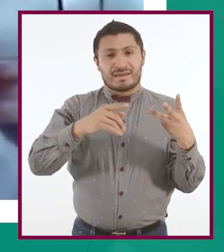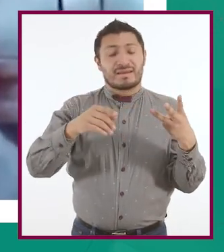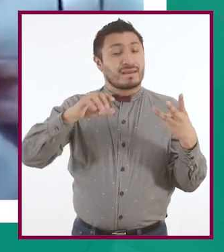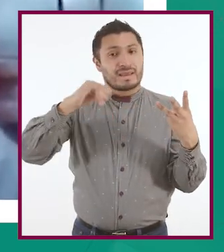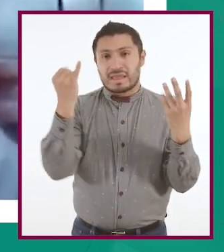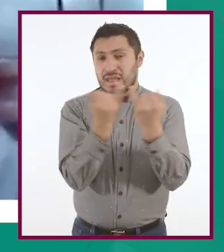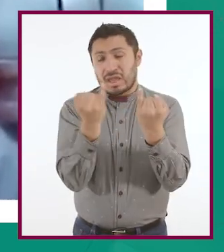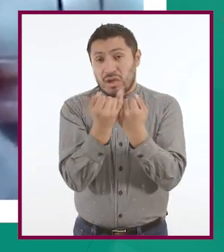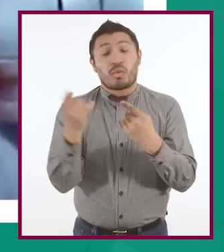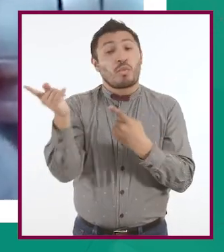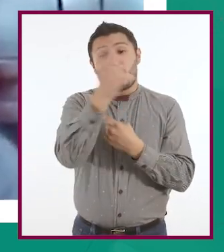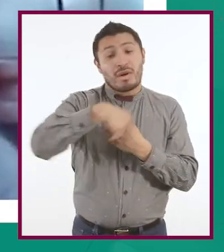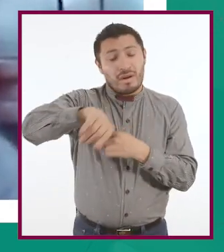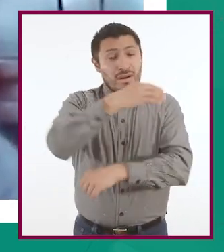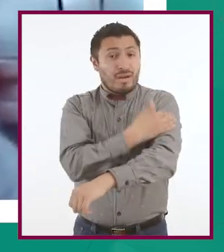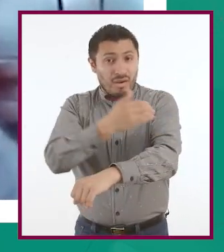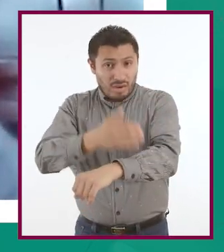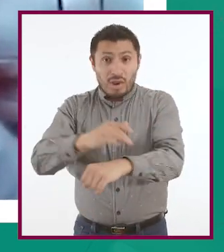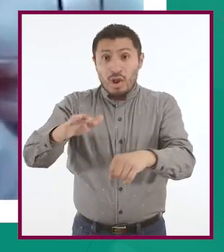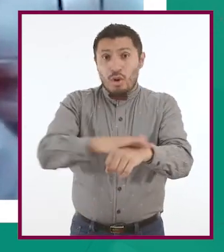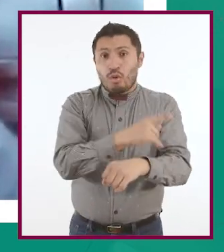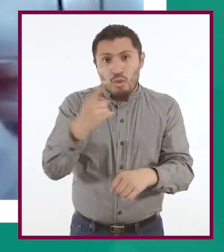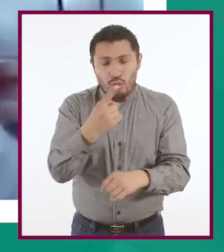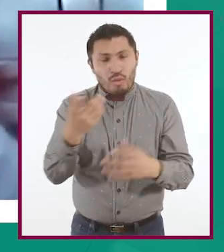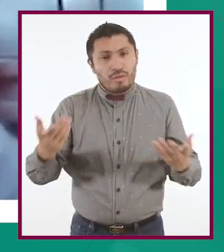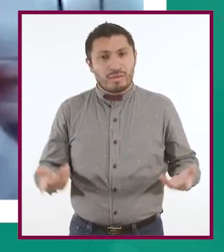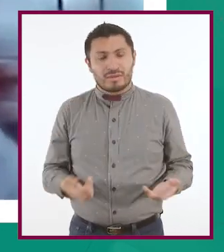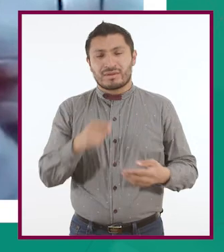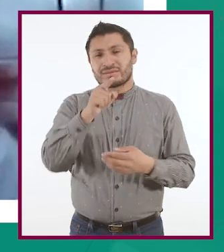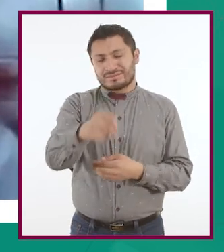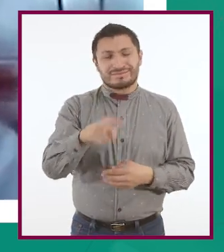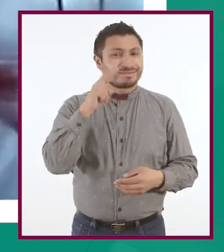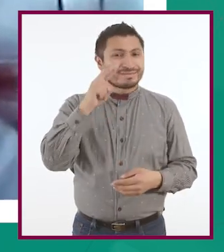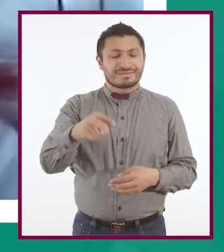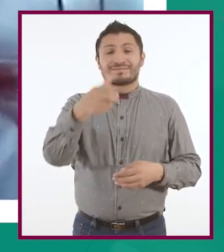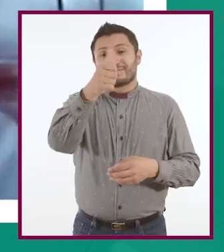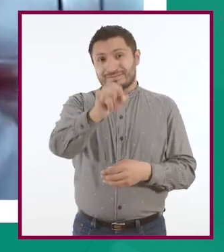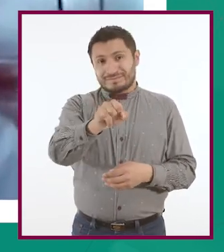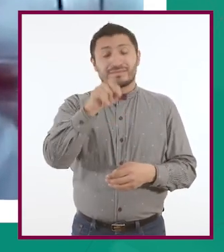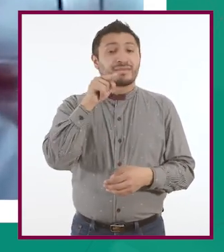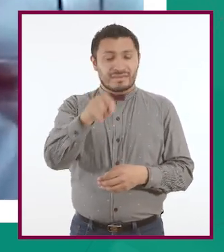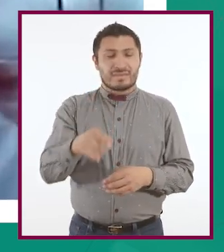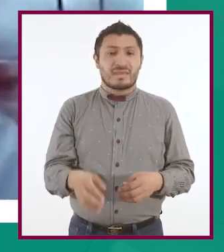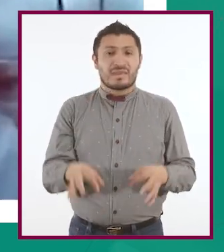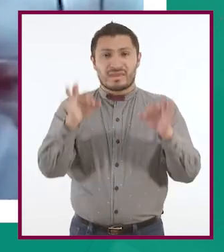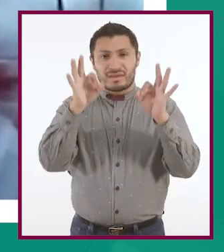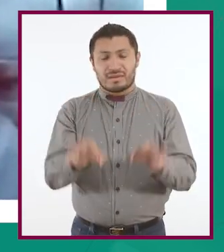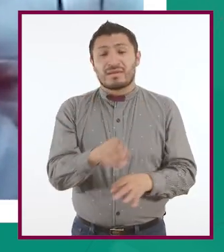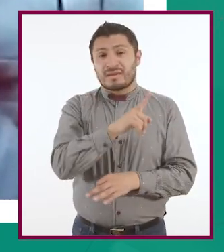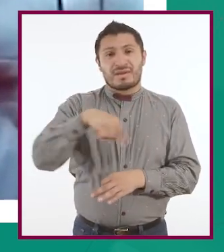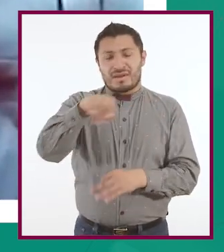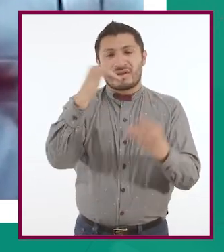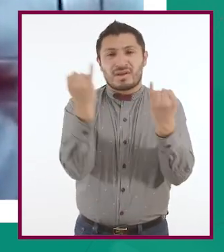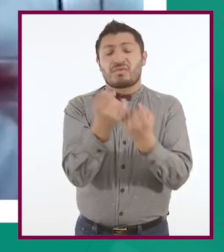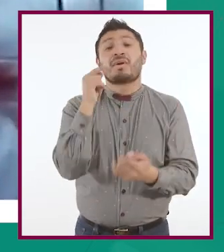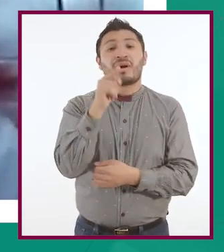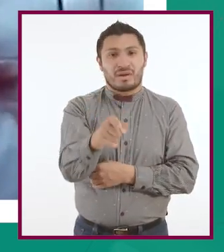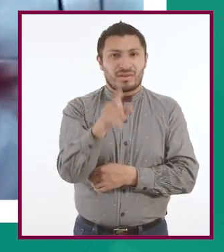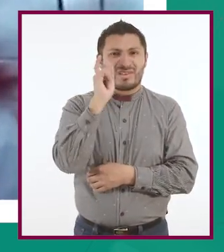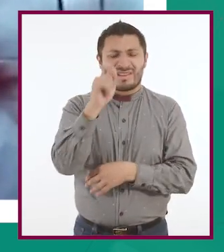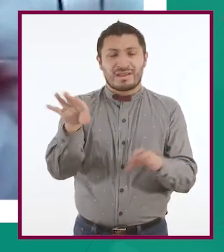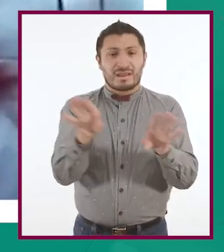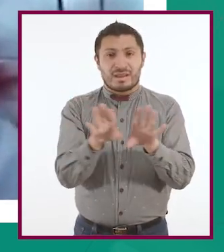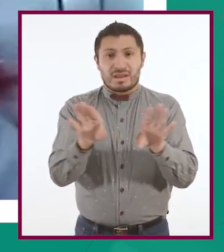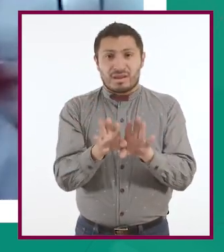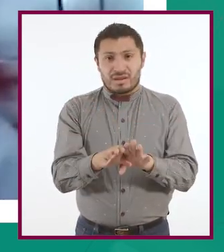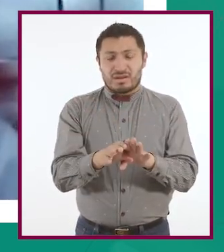compañeros, ya que, pues bueno, tienes que verlo de esta forma. Técnicamente ellos son igual que tú en el sentido de que también